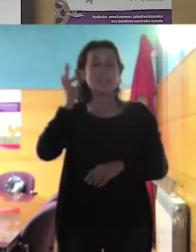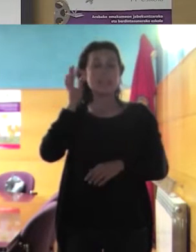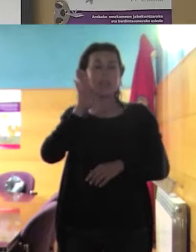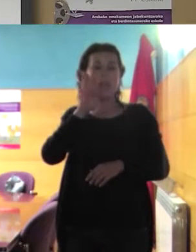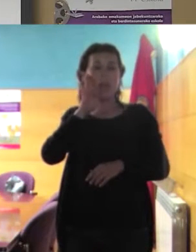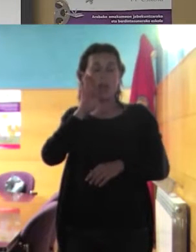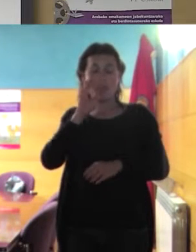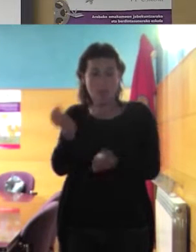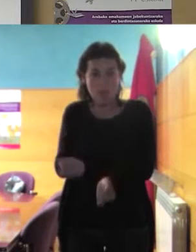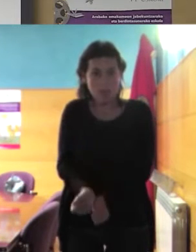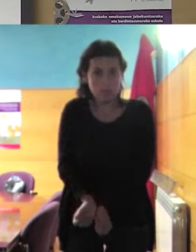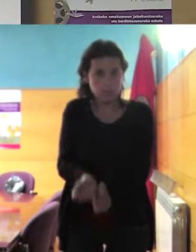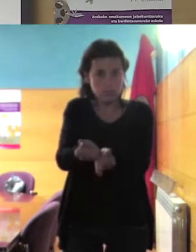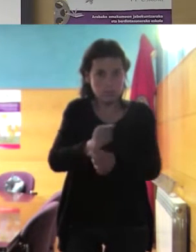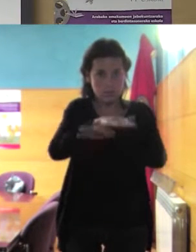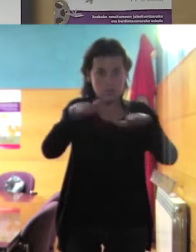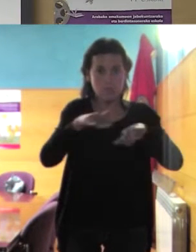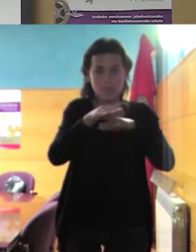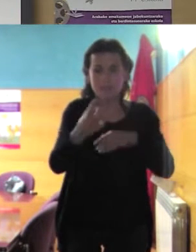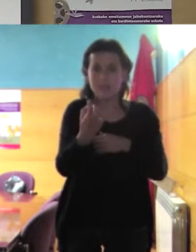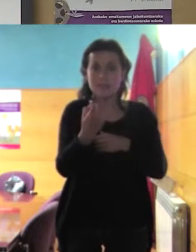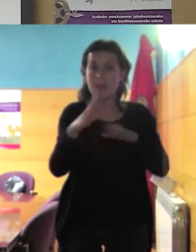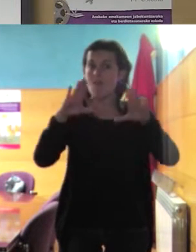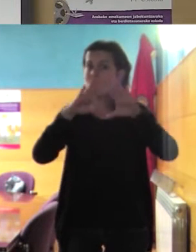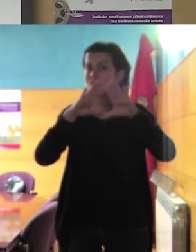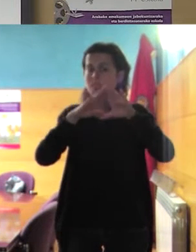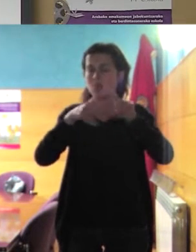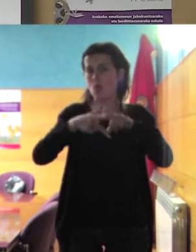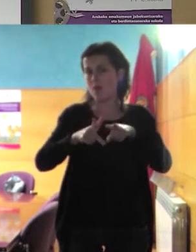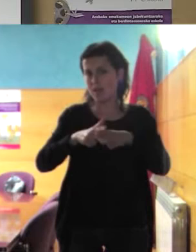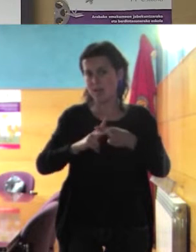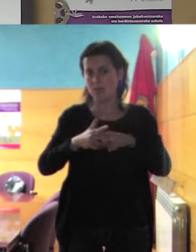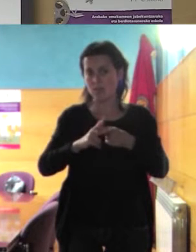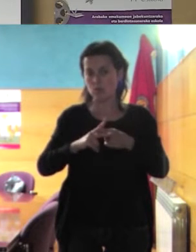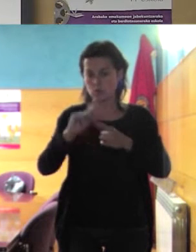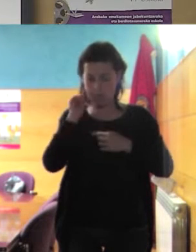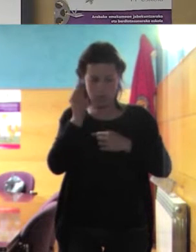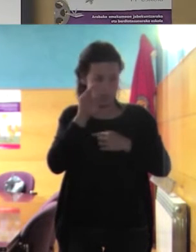necesitan las herramientas del feminismo para saber lo que les está pasando